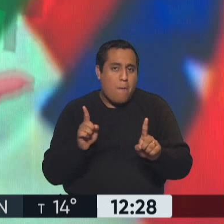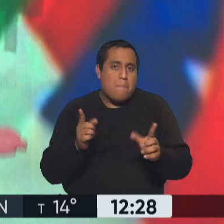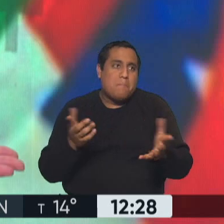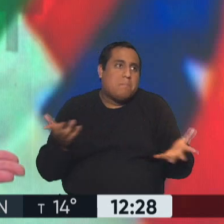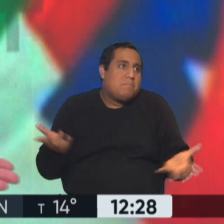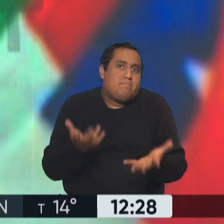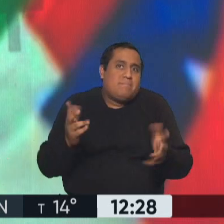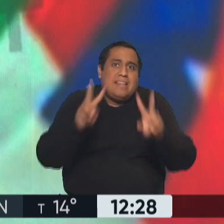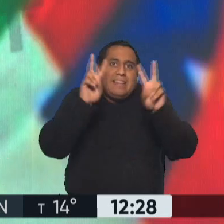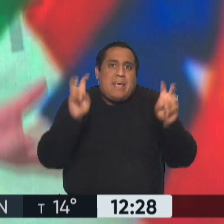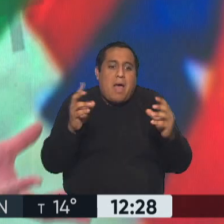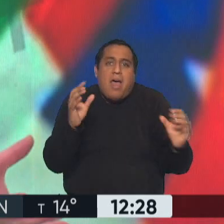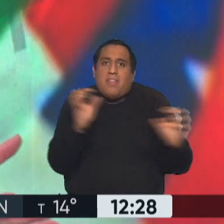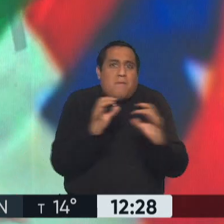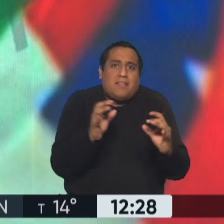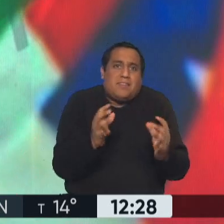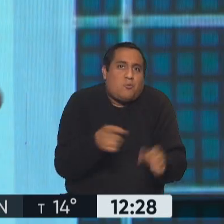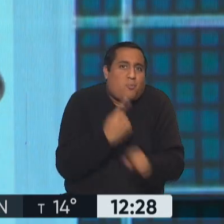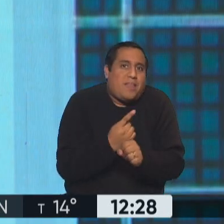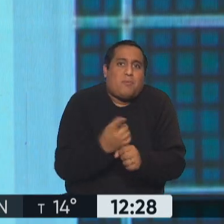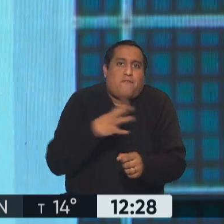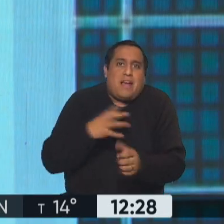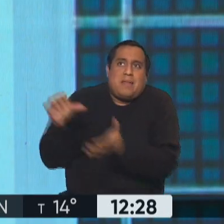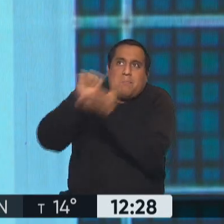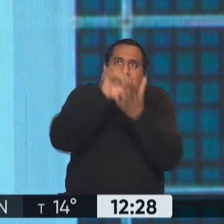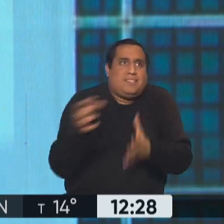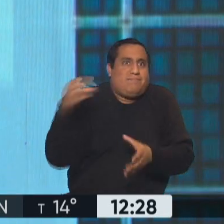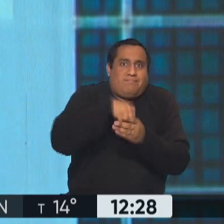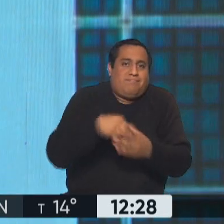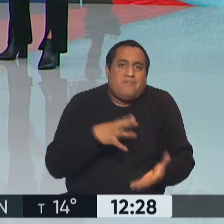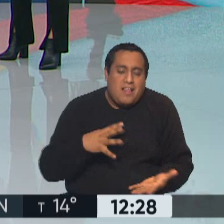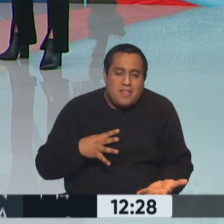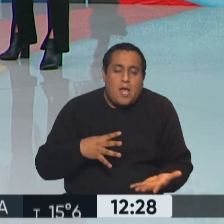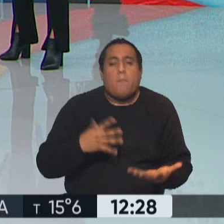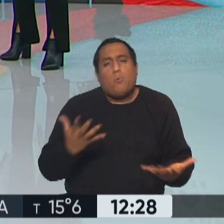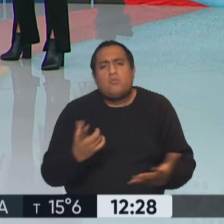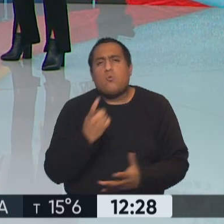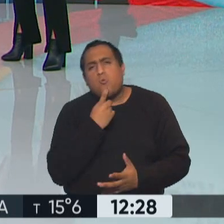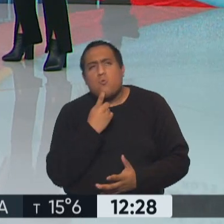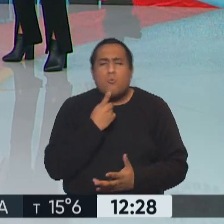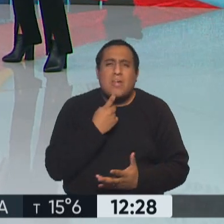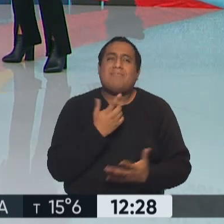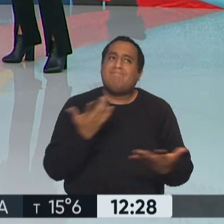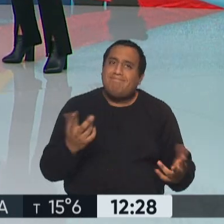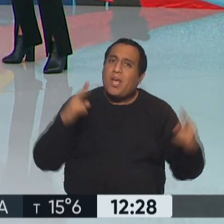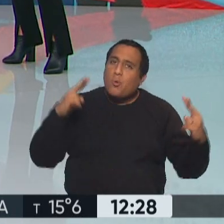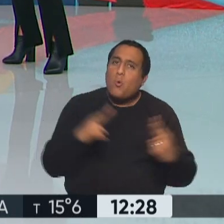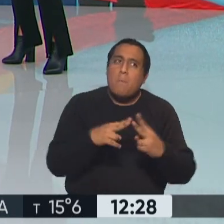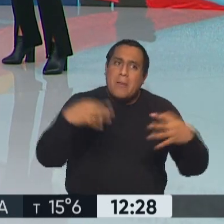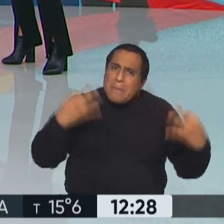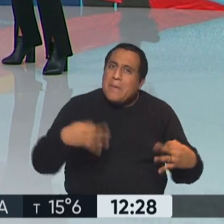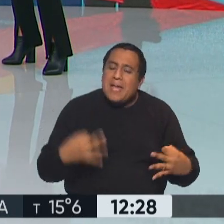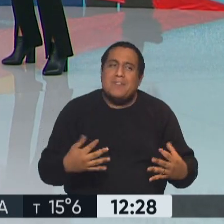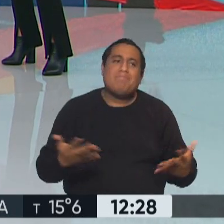tema que no se puede tratar. Lógicamente faltan las partes. Claro, exactamente. Entonces, por eso se duda de la efectividad que va a tener finalmente esta